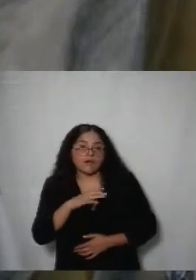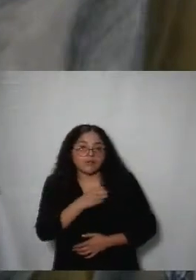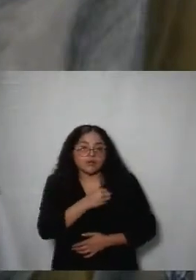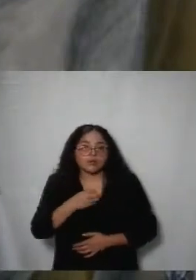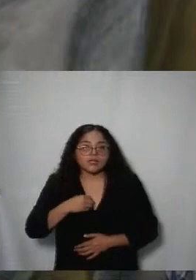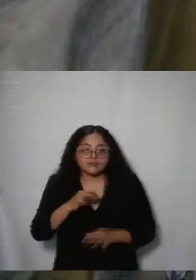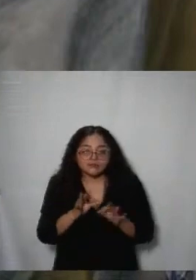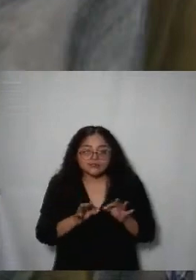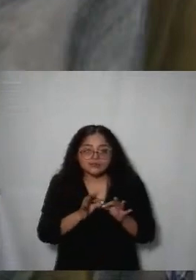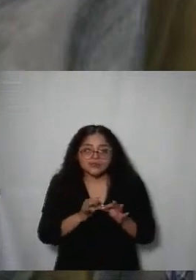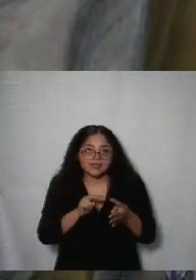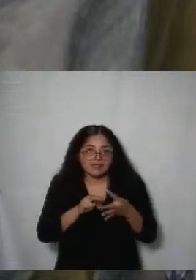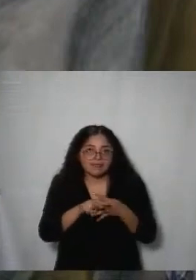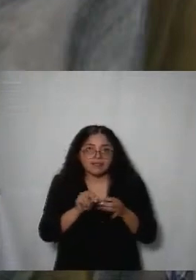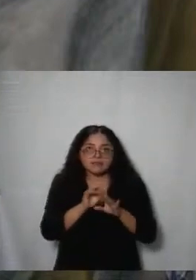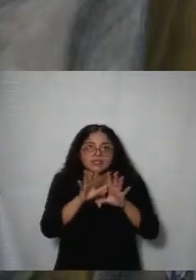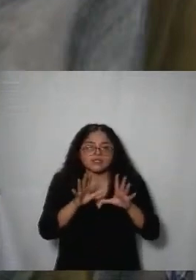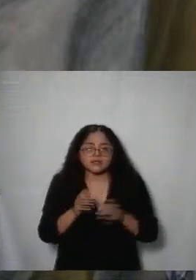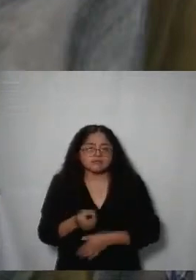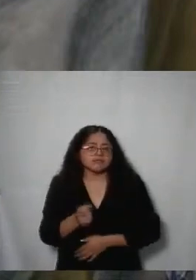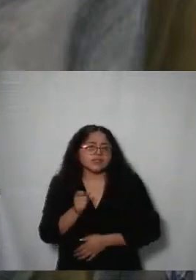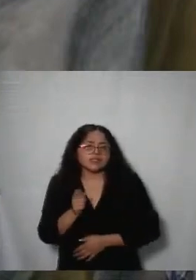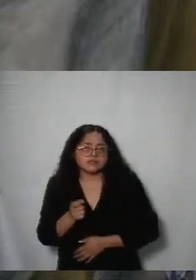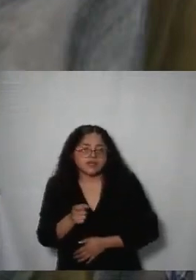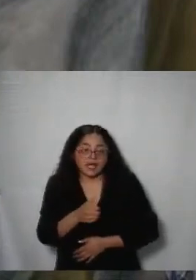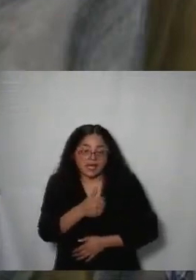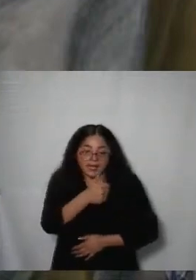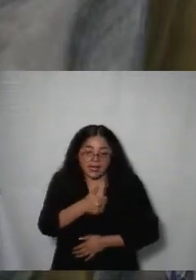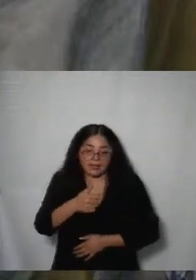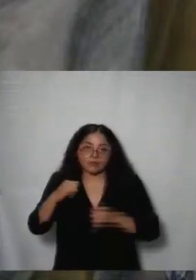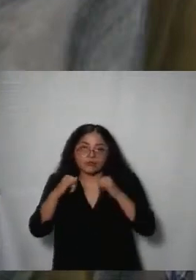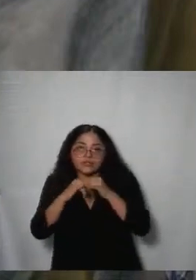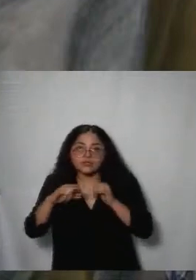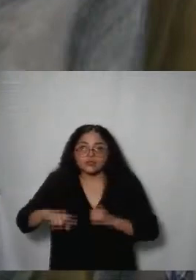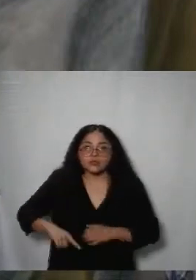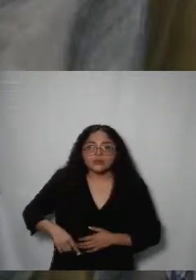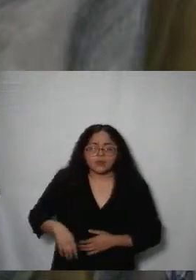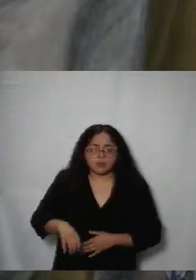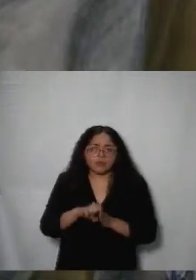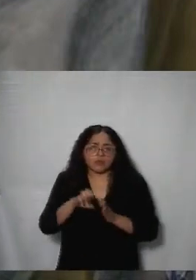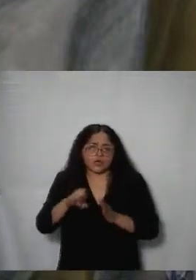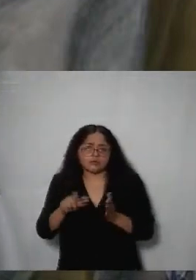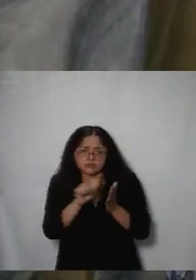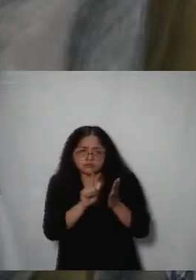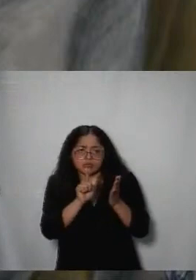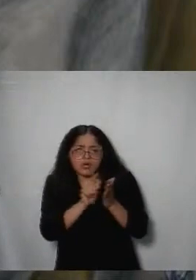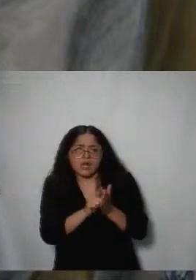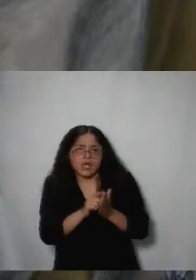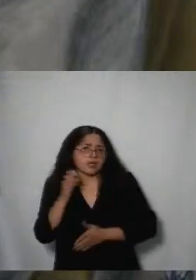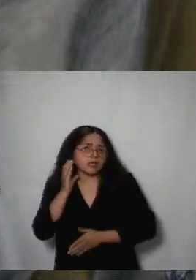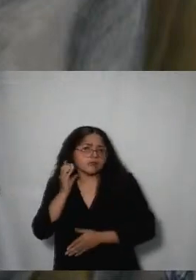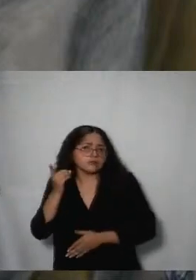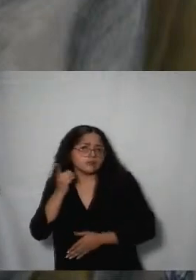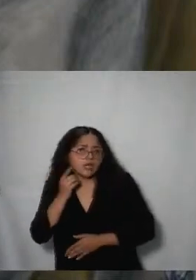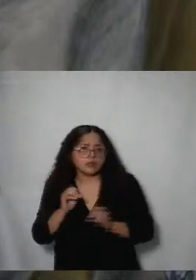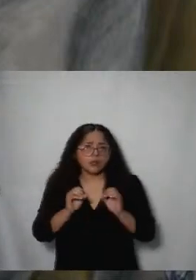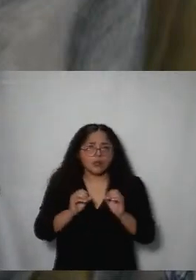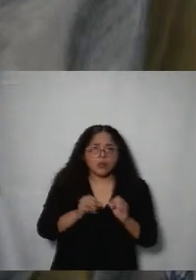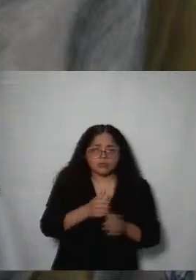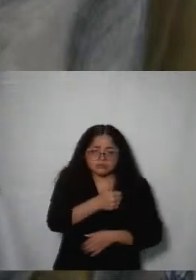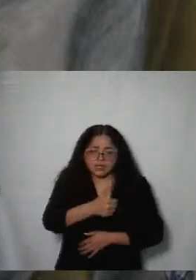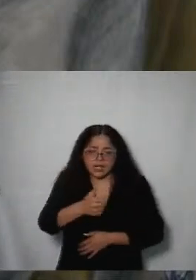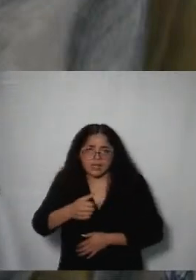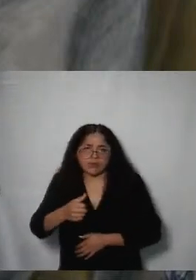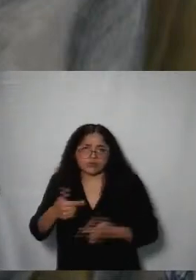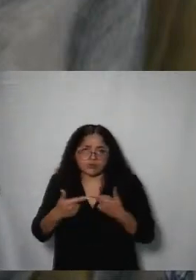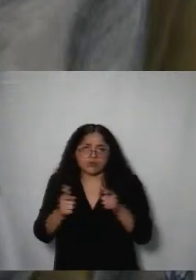obligaciones específicas de transparencia para diferentes sujetos obligados ejecutivo legislativo judicial organismos constitucionales autónomos y para